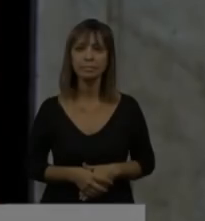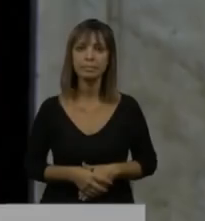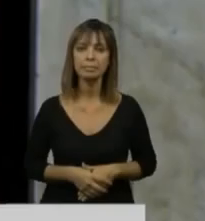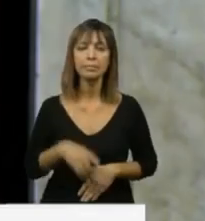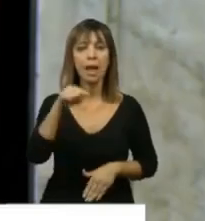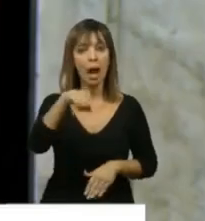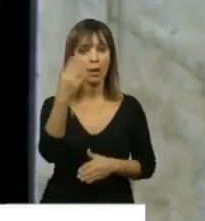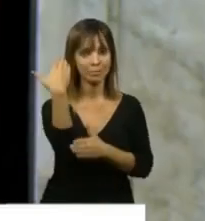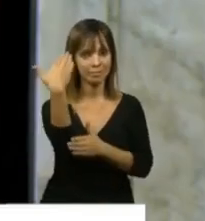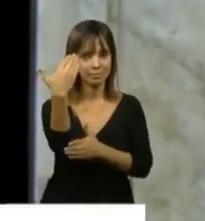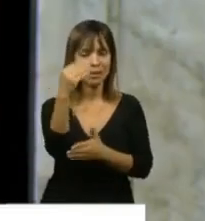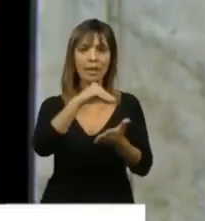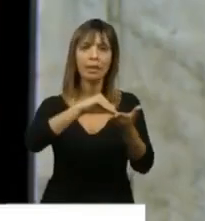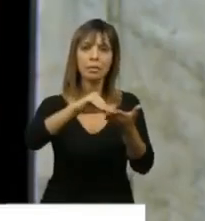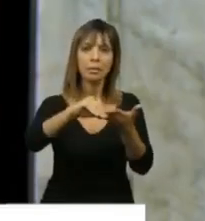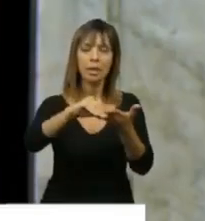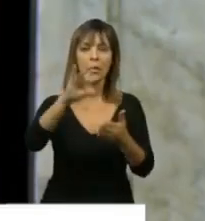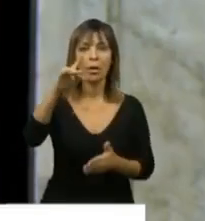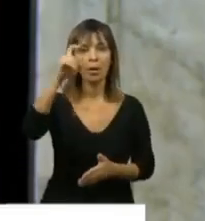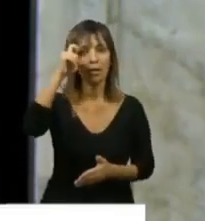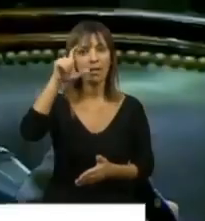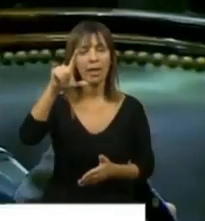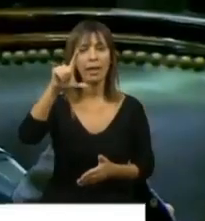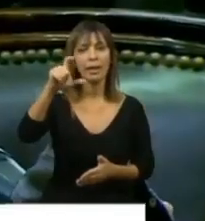Tiene la palabra el diputado Nicolás del Caño.